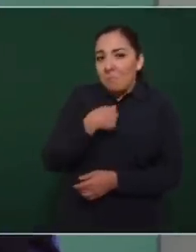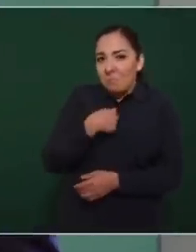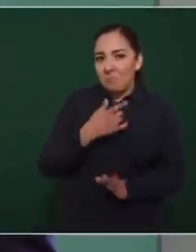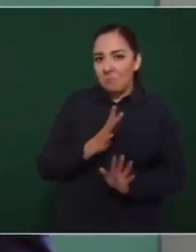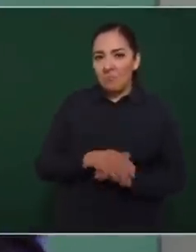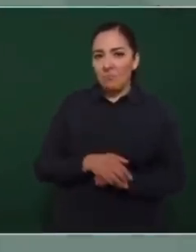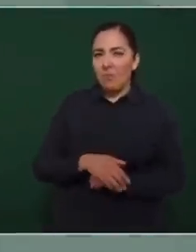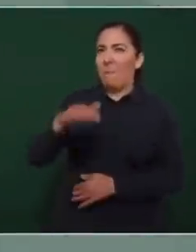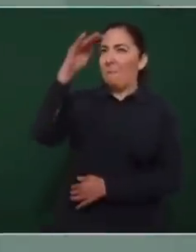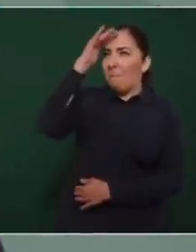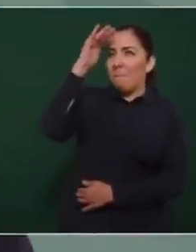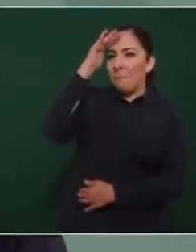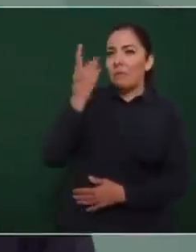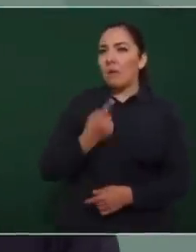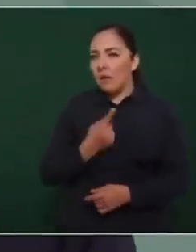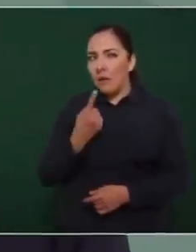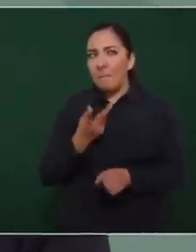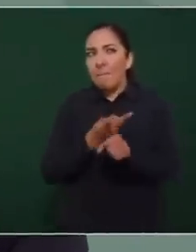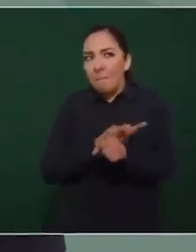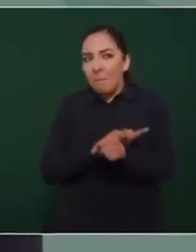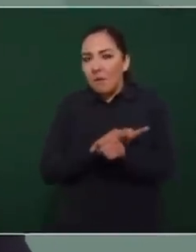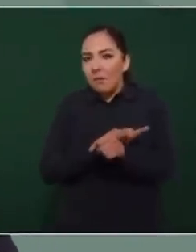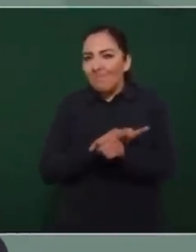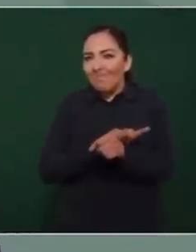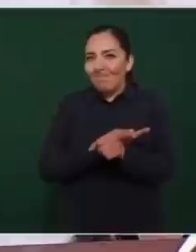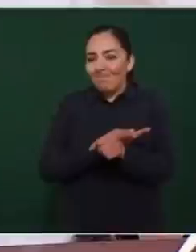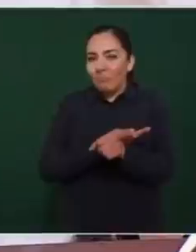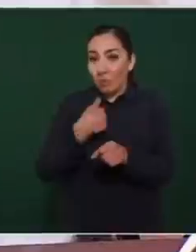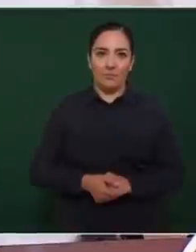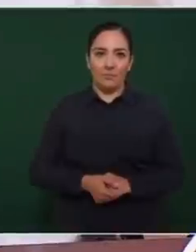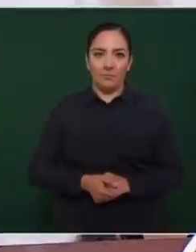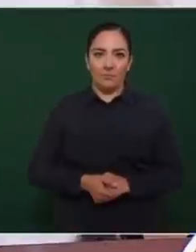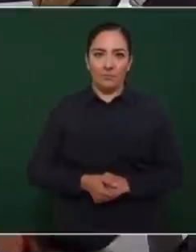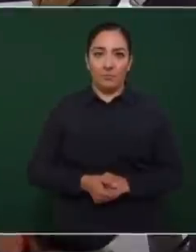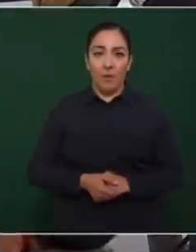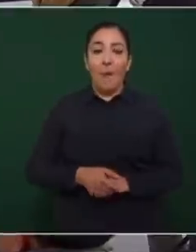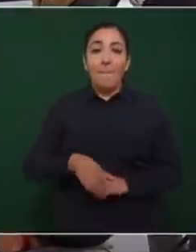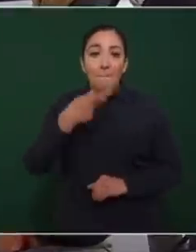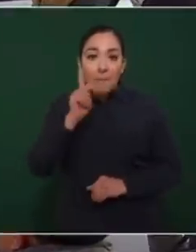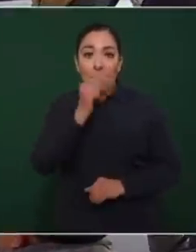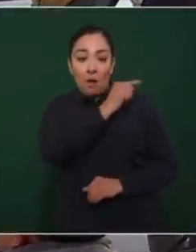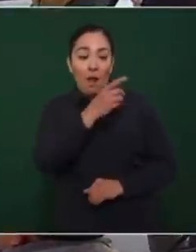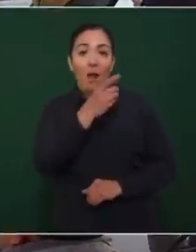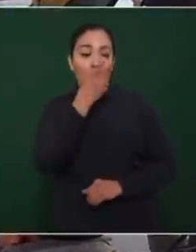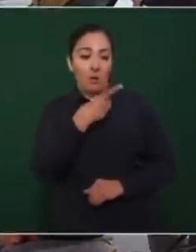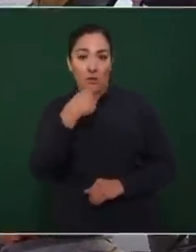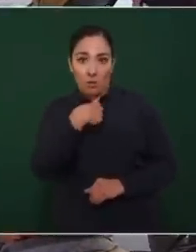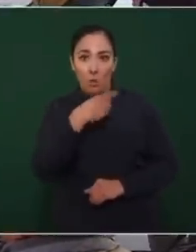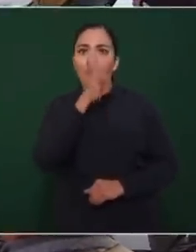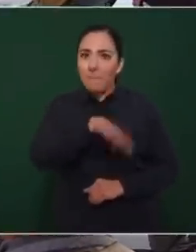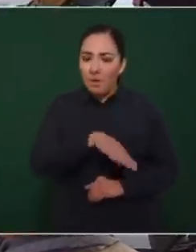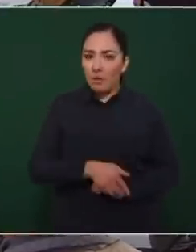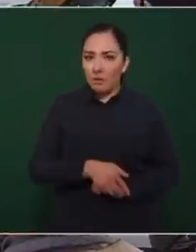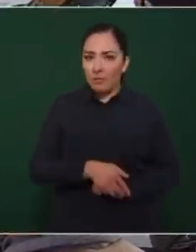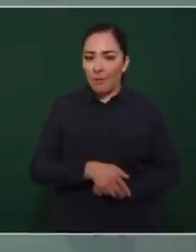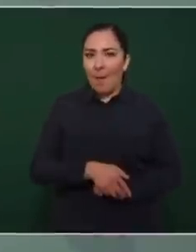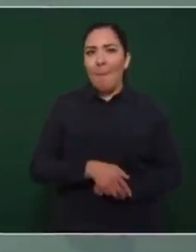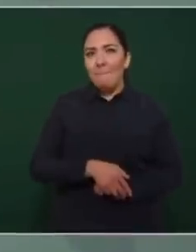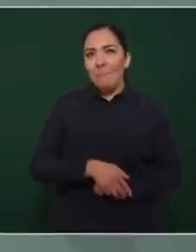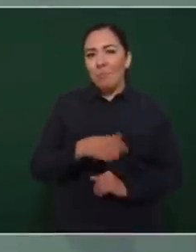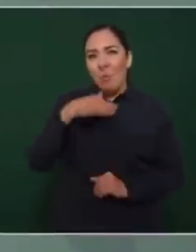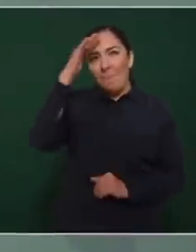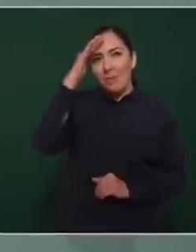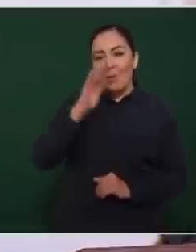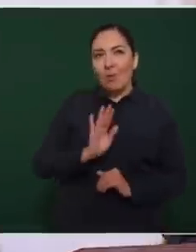a pensar de que no estamos haciendo bien las cosas. Pero si él dice que estamos mal, pues la verdad sí me